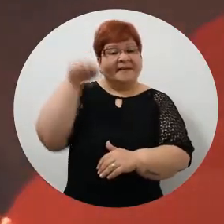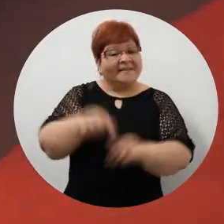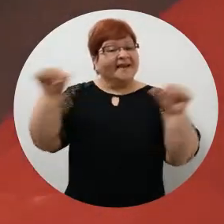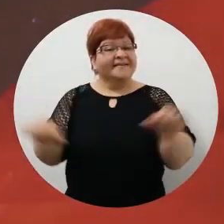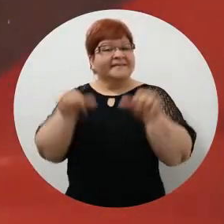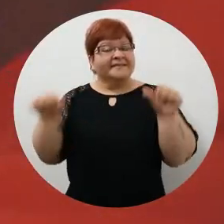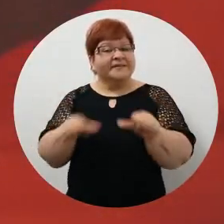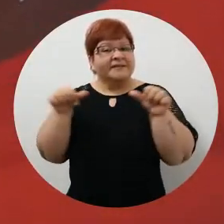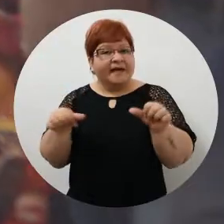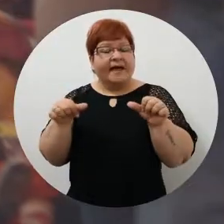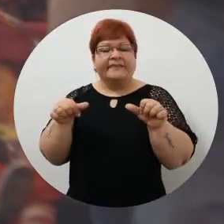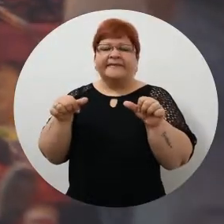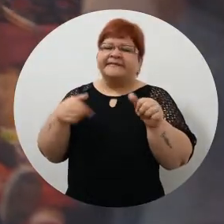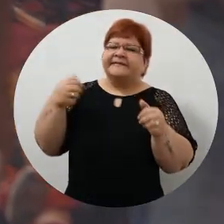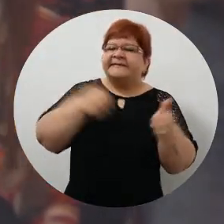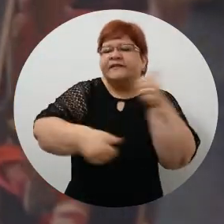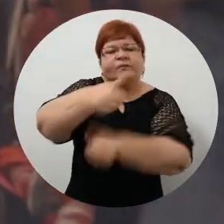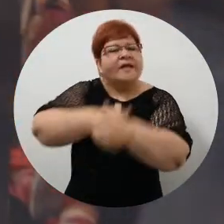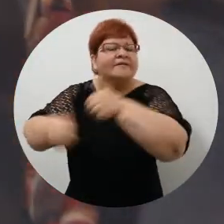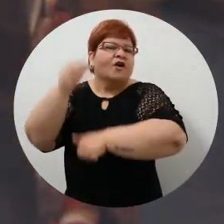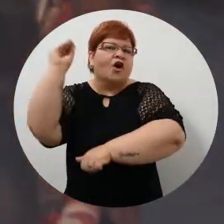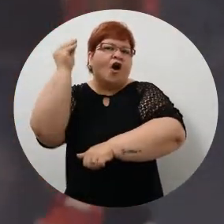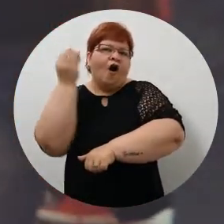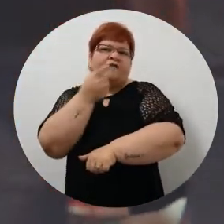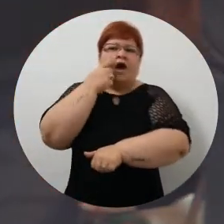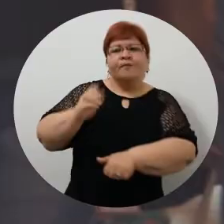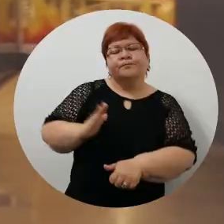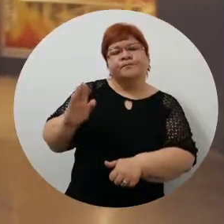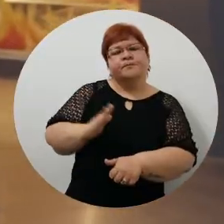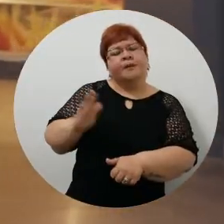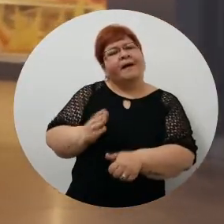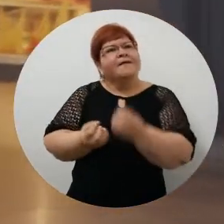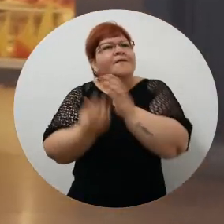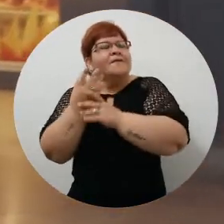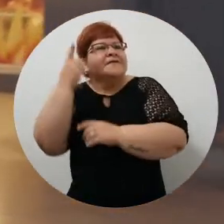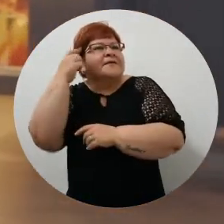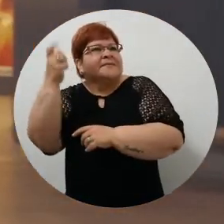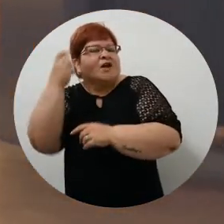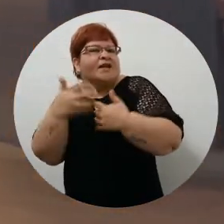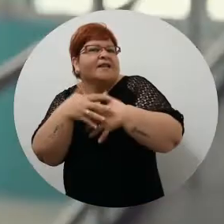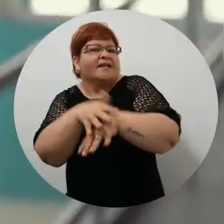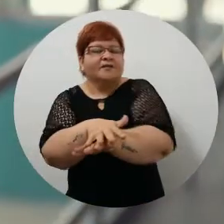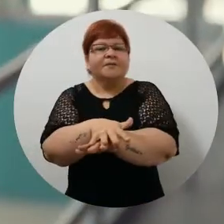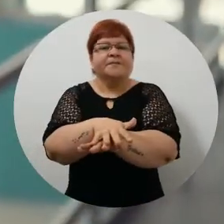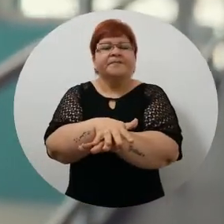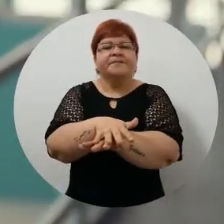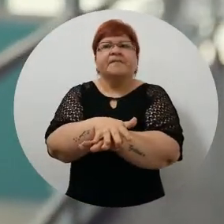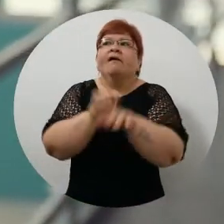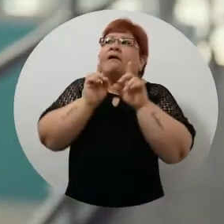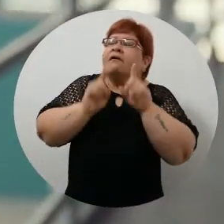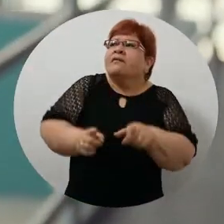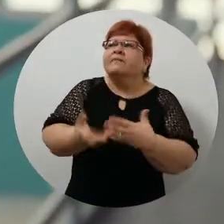Este tipo de actividades de circulación dejan los y las jóvenes nuevas experiencias de integración,